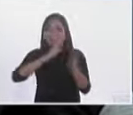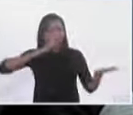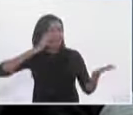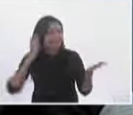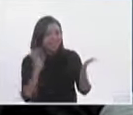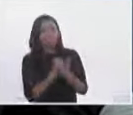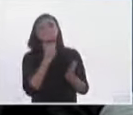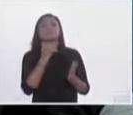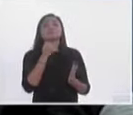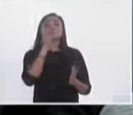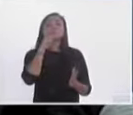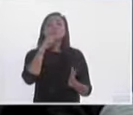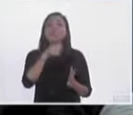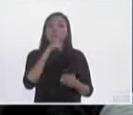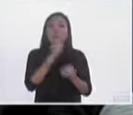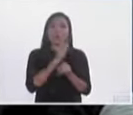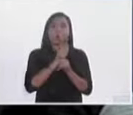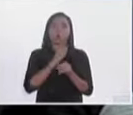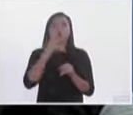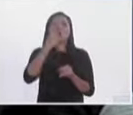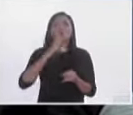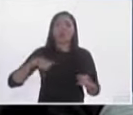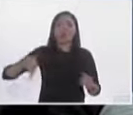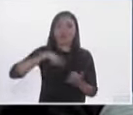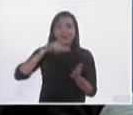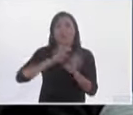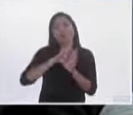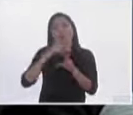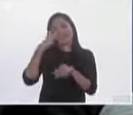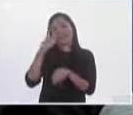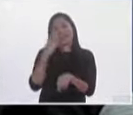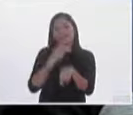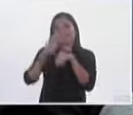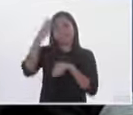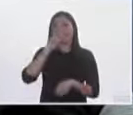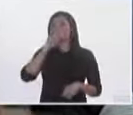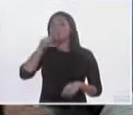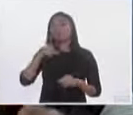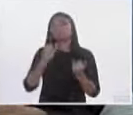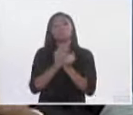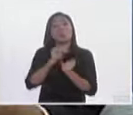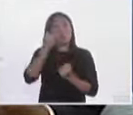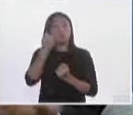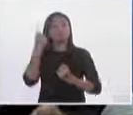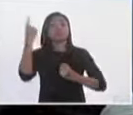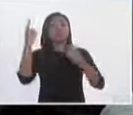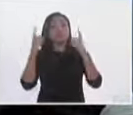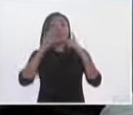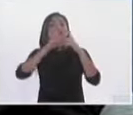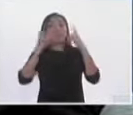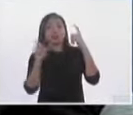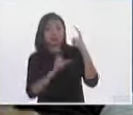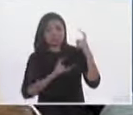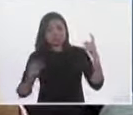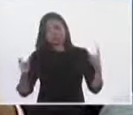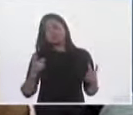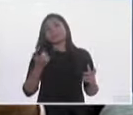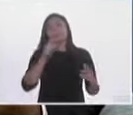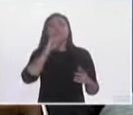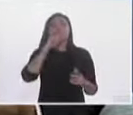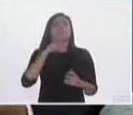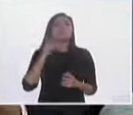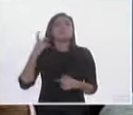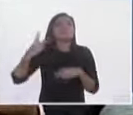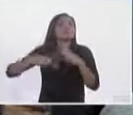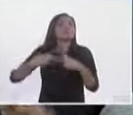no únicamente en el ámbito local, sino también en el ámbito nacional. Y bueno, sobre sus retos, sobre sus perspectivas, sobre